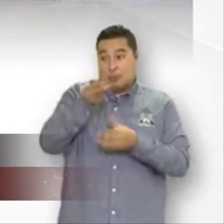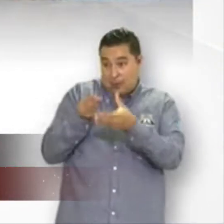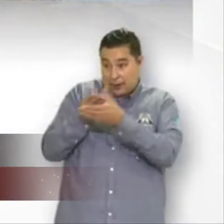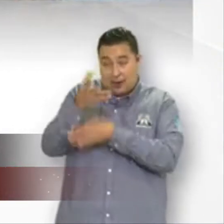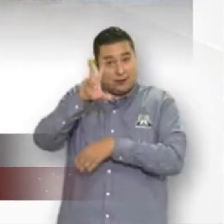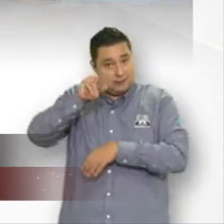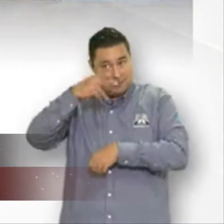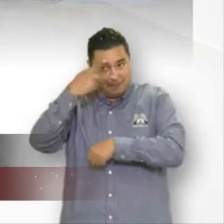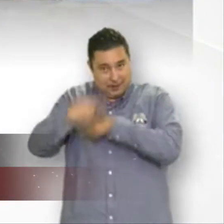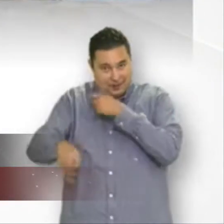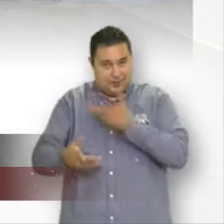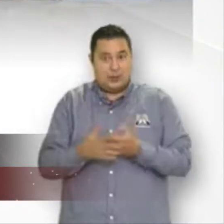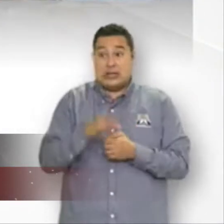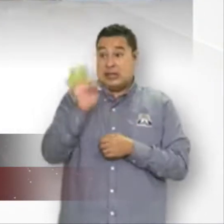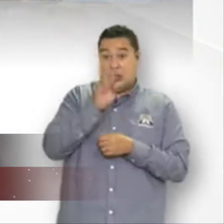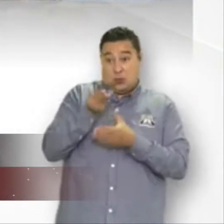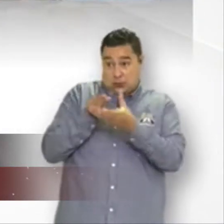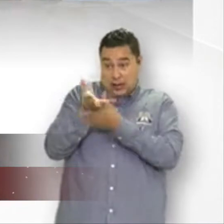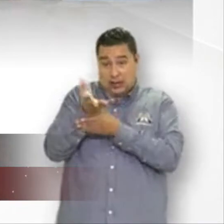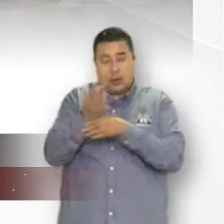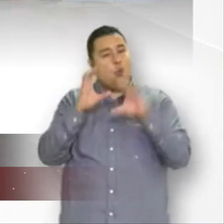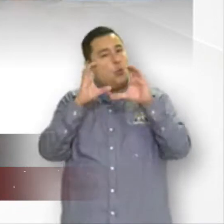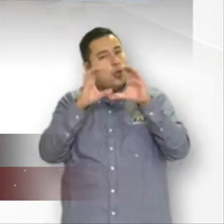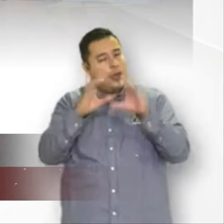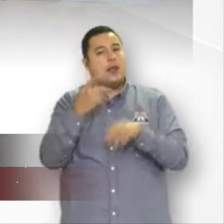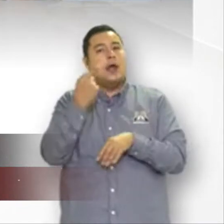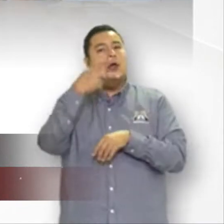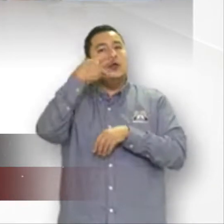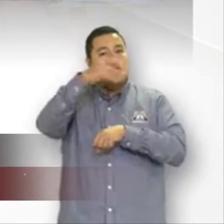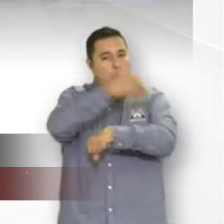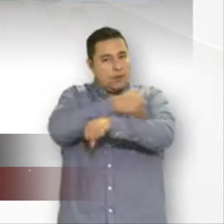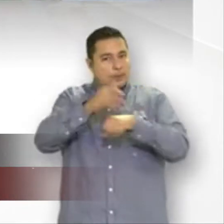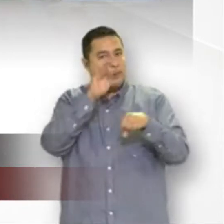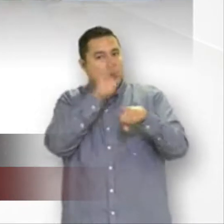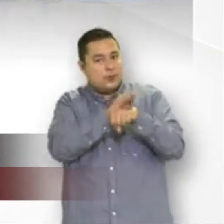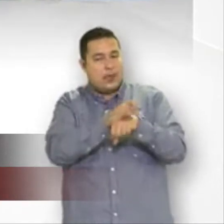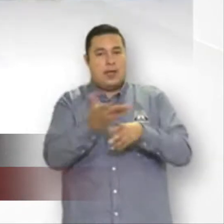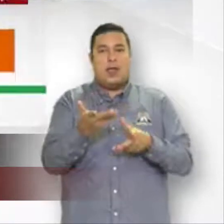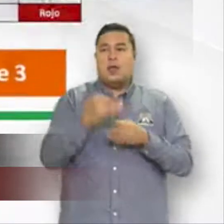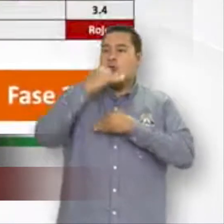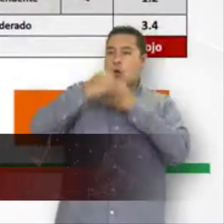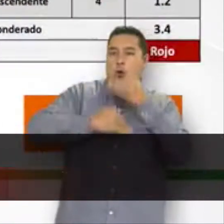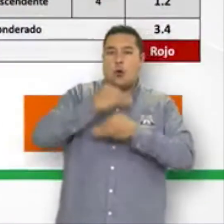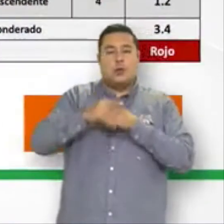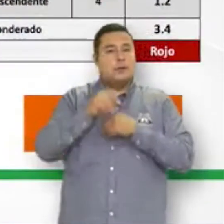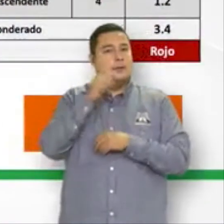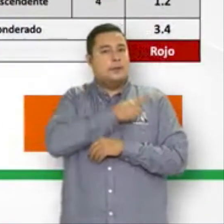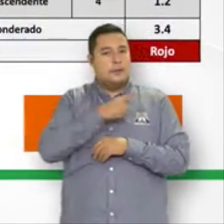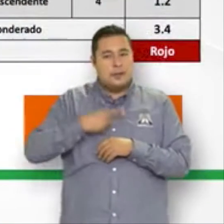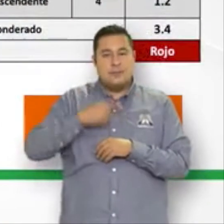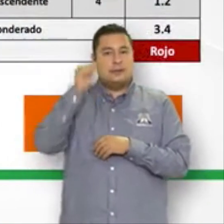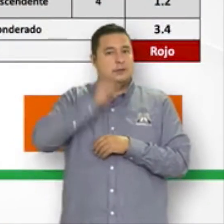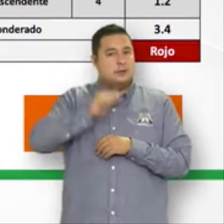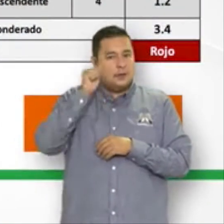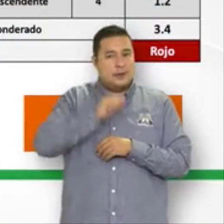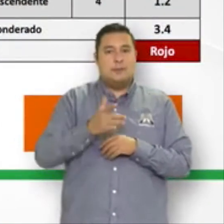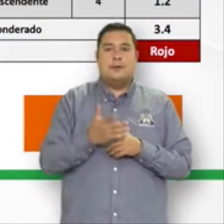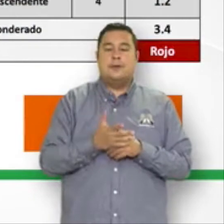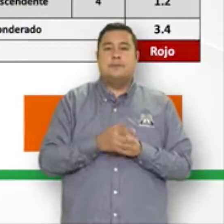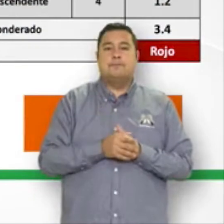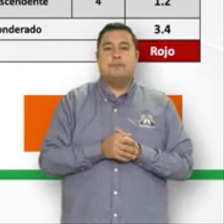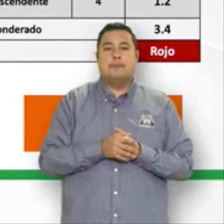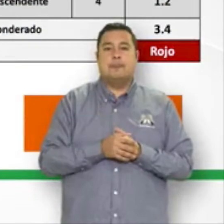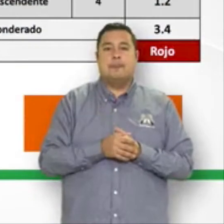y con ello reducir la movilidad en San Luis Potosí, con el objetivo de poder ir reduciendo el número de personas contagiadas de COVID-19.